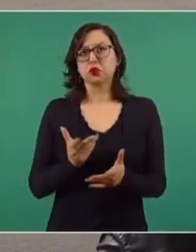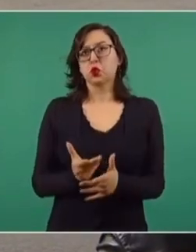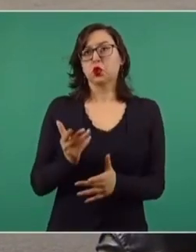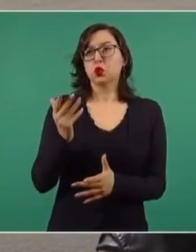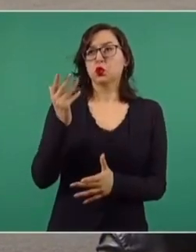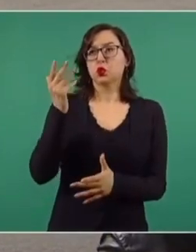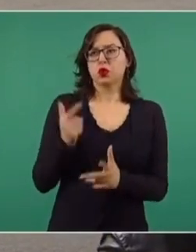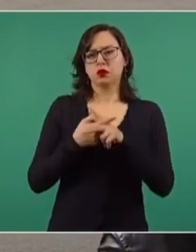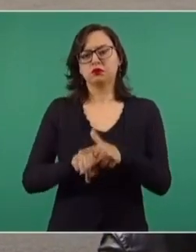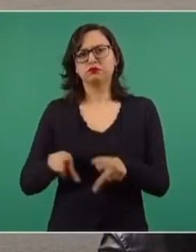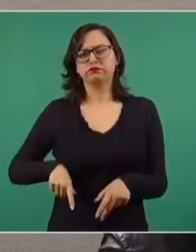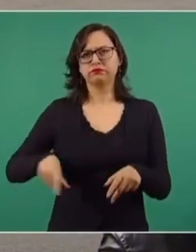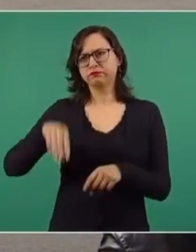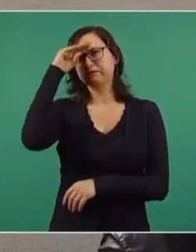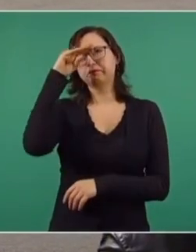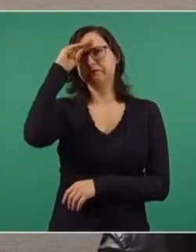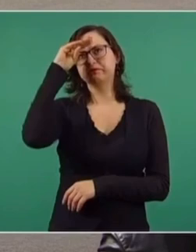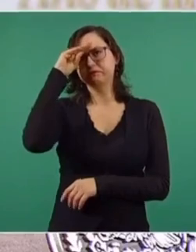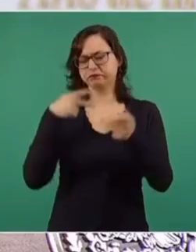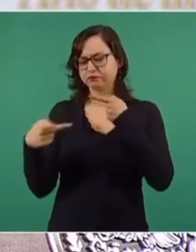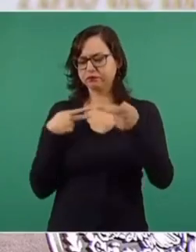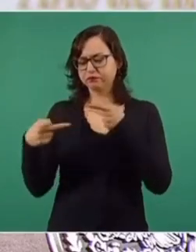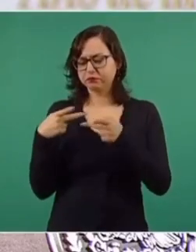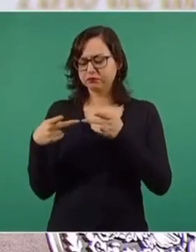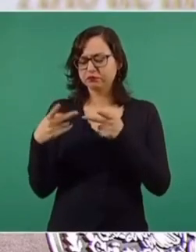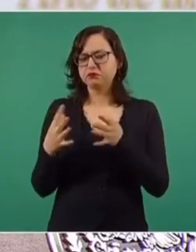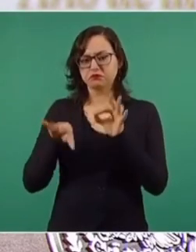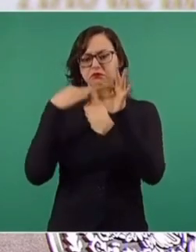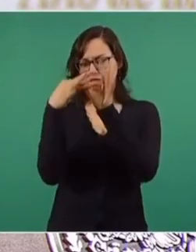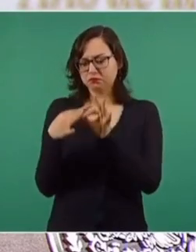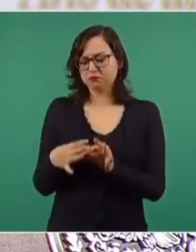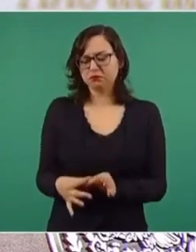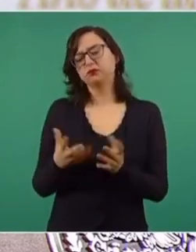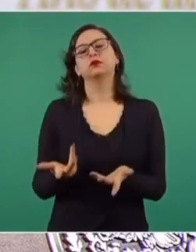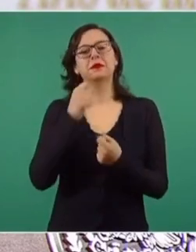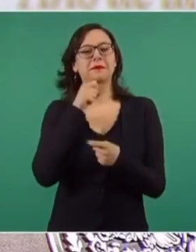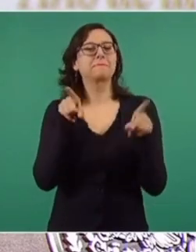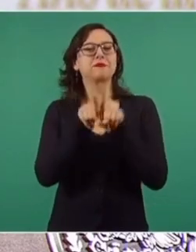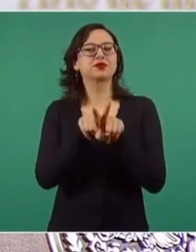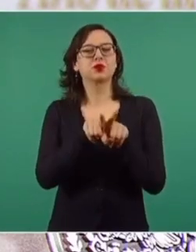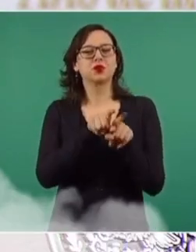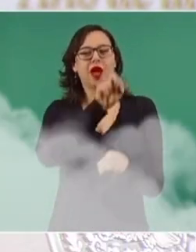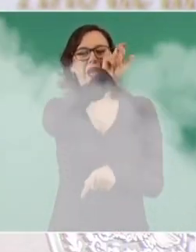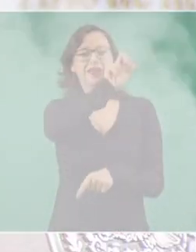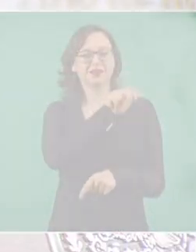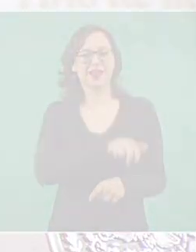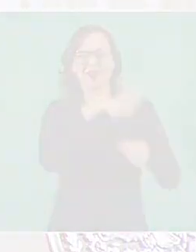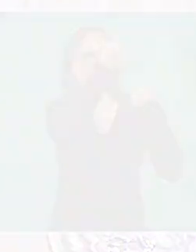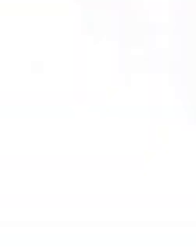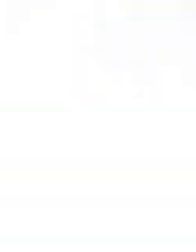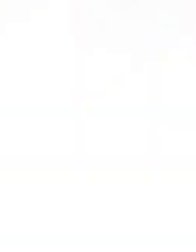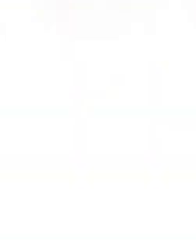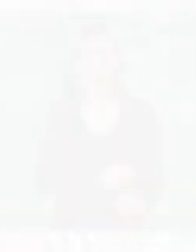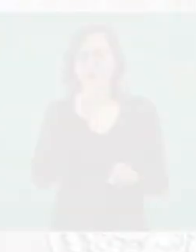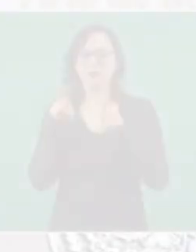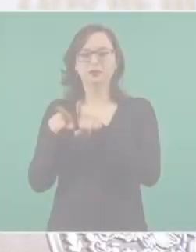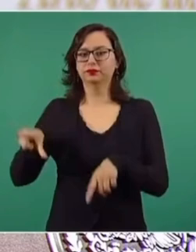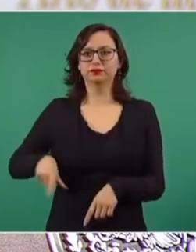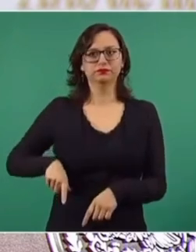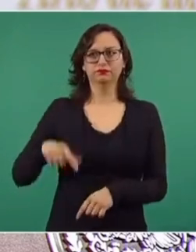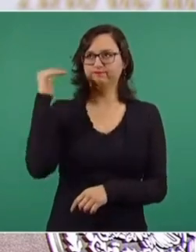concebimos desde el inicio. Limpiar de corrupción al gobierno, como se limpian las escaleras, de arriba para abajo.